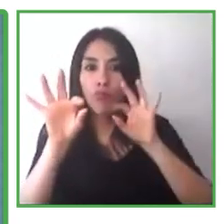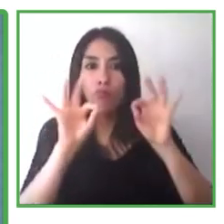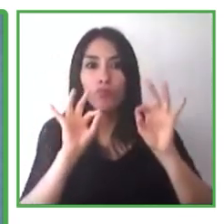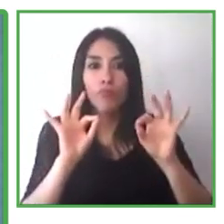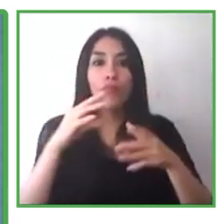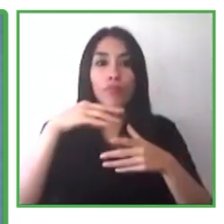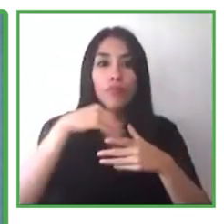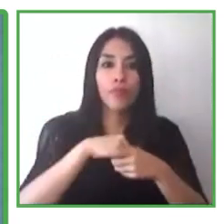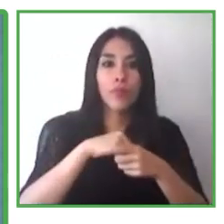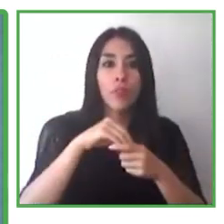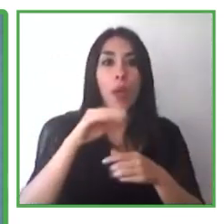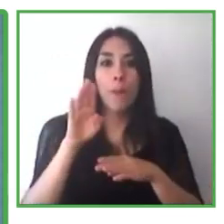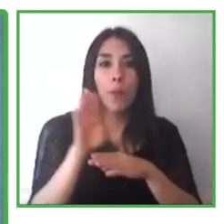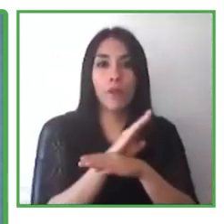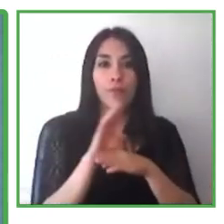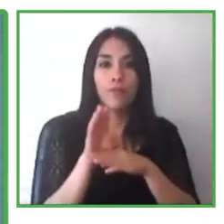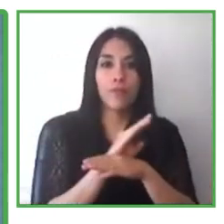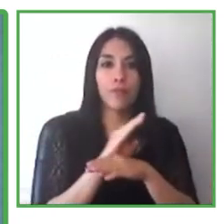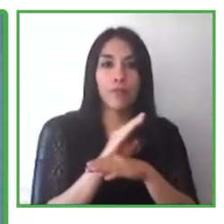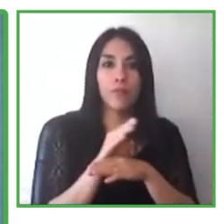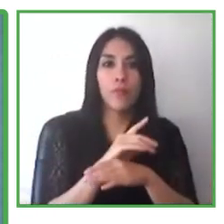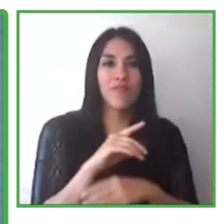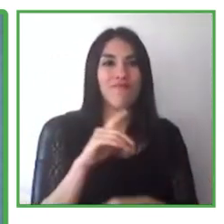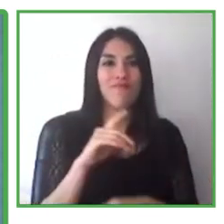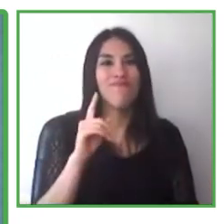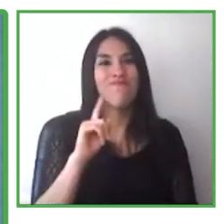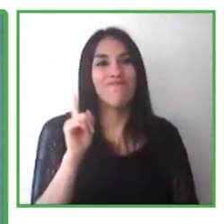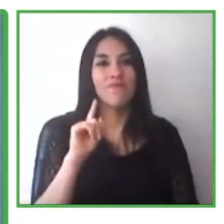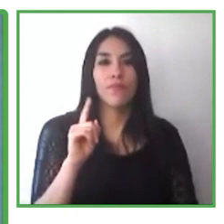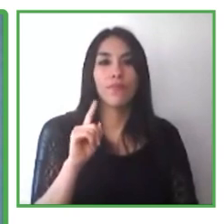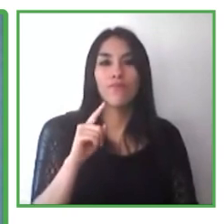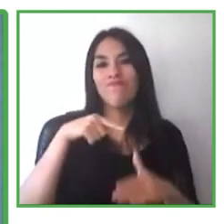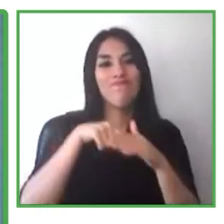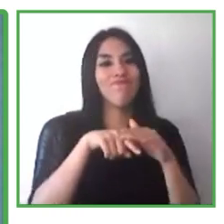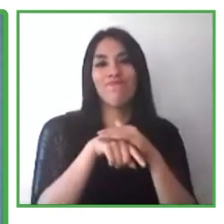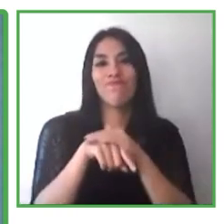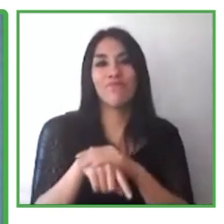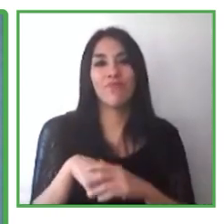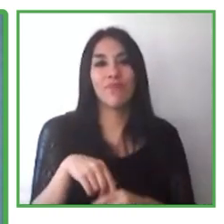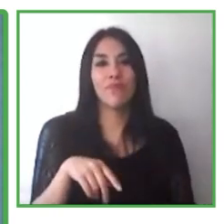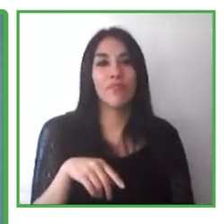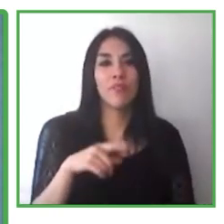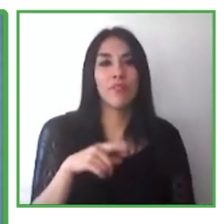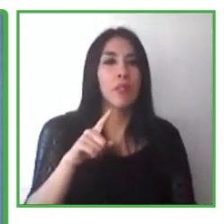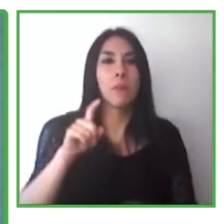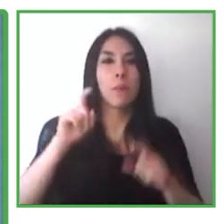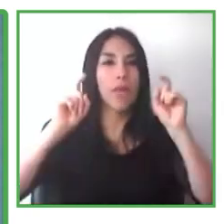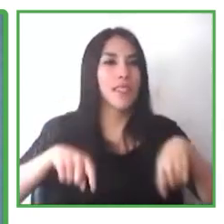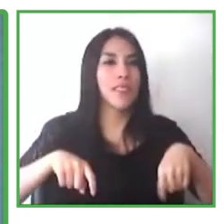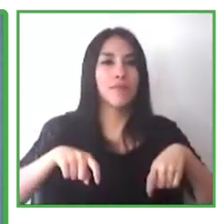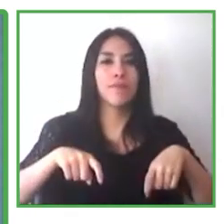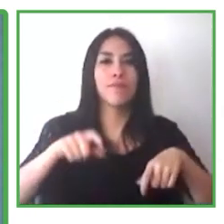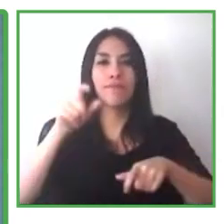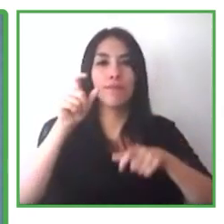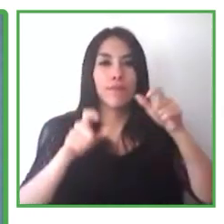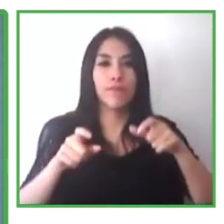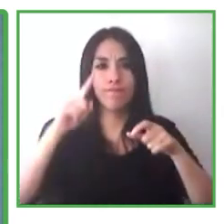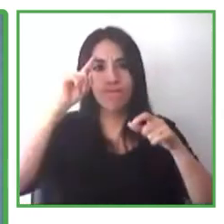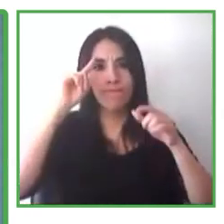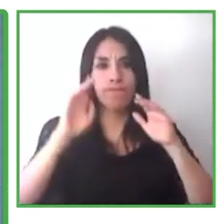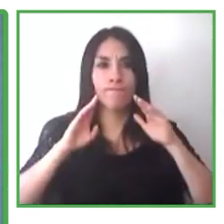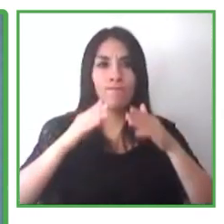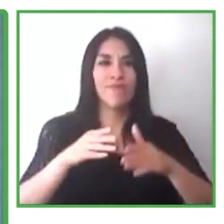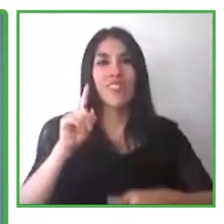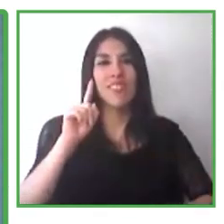no son conformes y no se ajustan al perfil de las personas con el trastorno del espectro autista. Solo para darles un